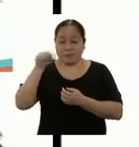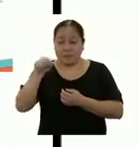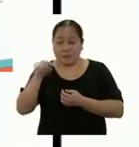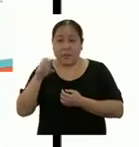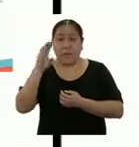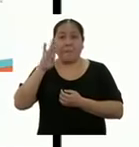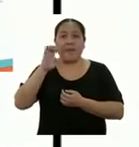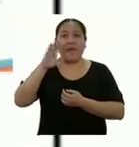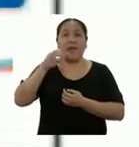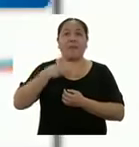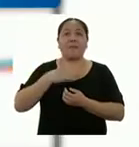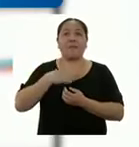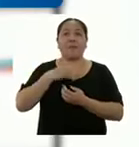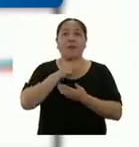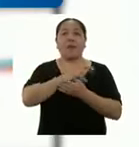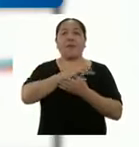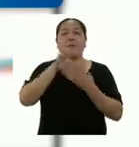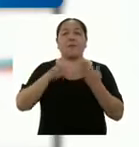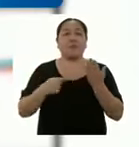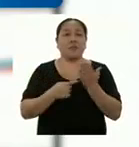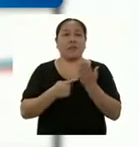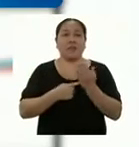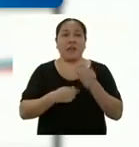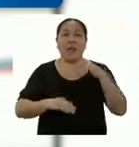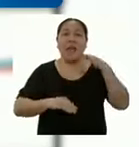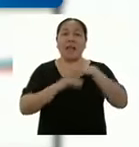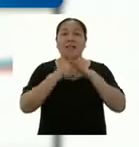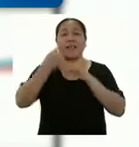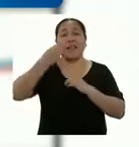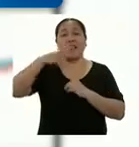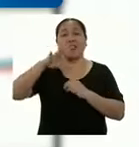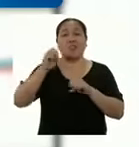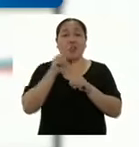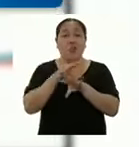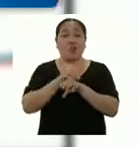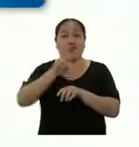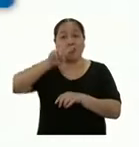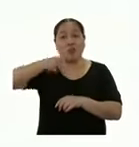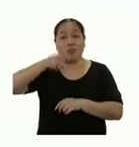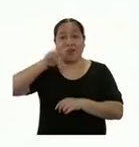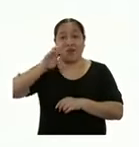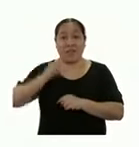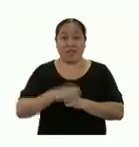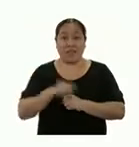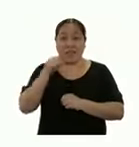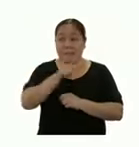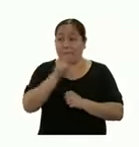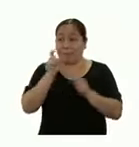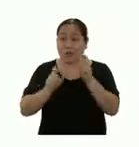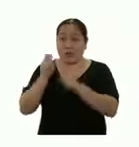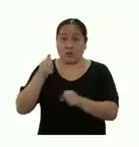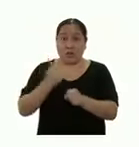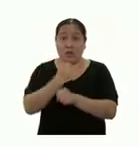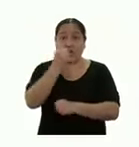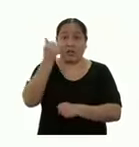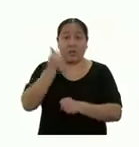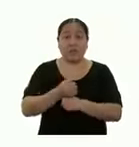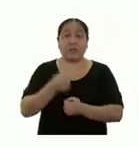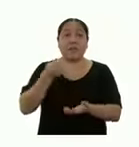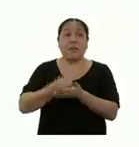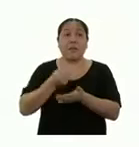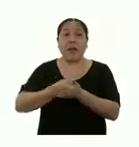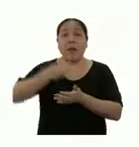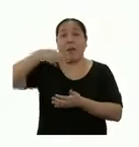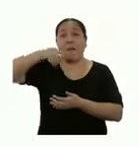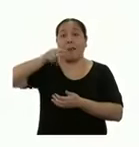Técnica. Constitución Virtual hasta el 14 de julio del 2020. A los ganadores, la beca les cubrirá matrícula y